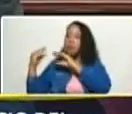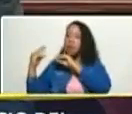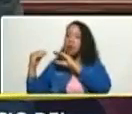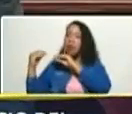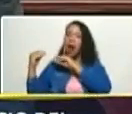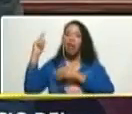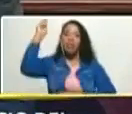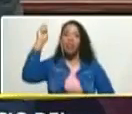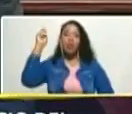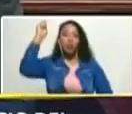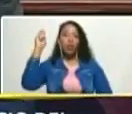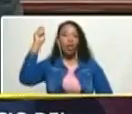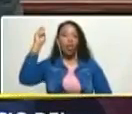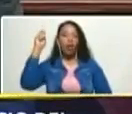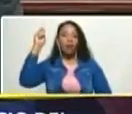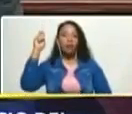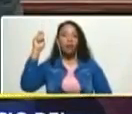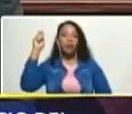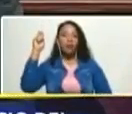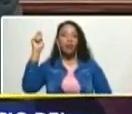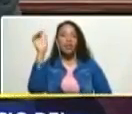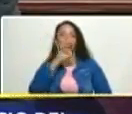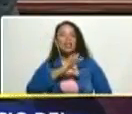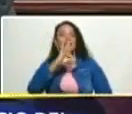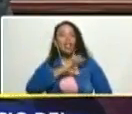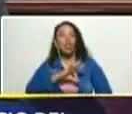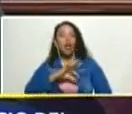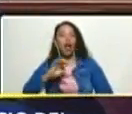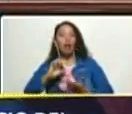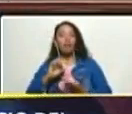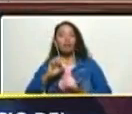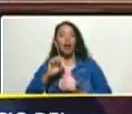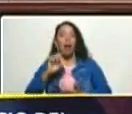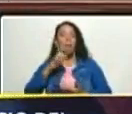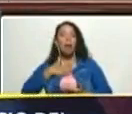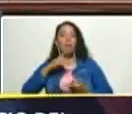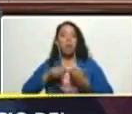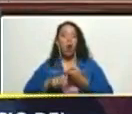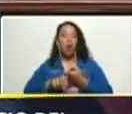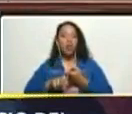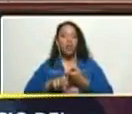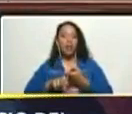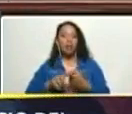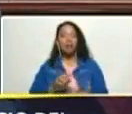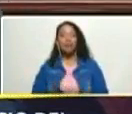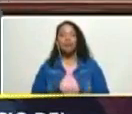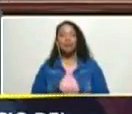diputada doña Cilia Flores de Maduro